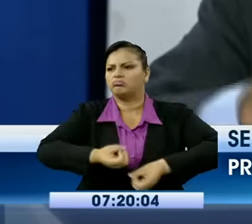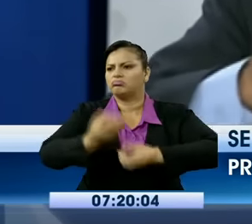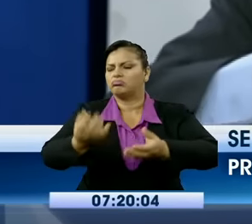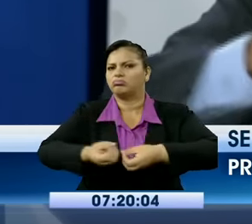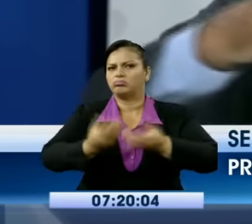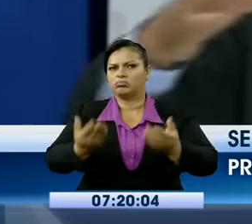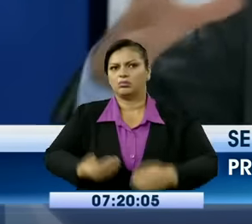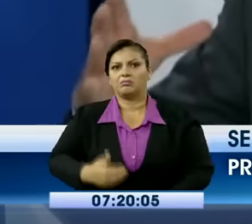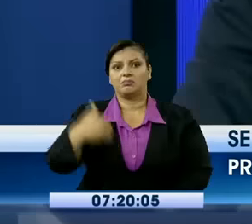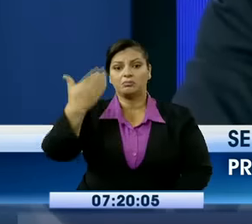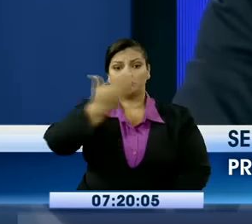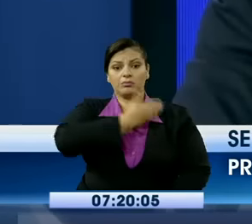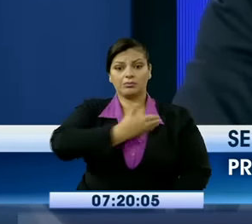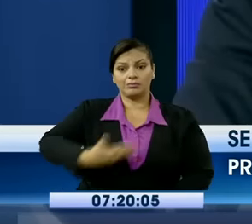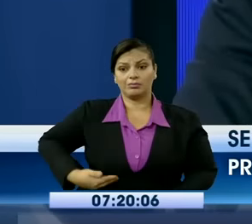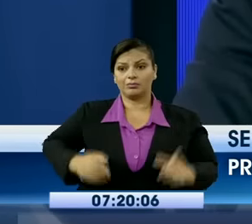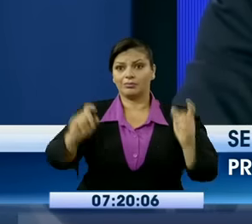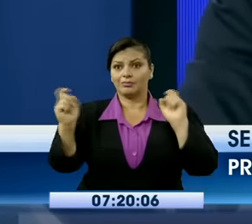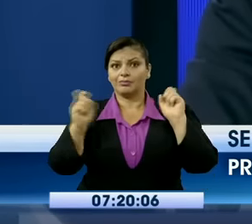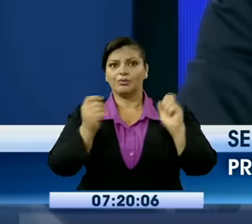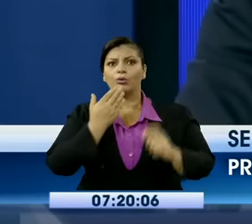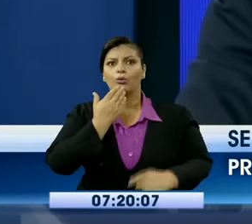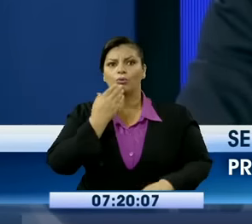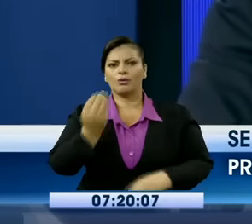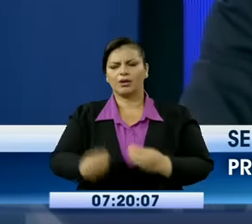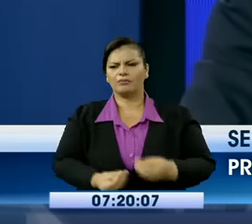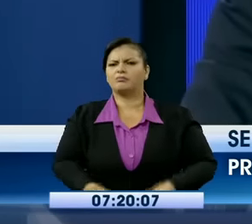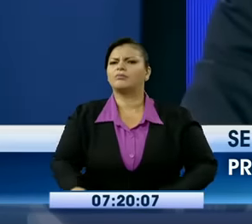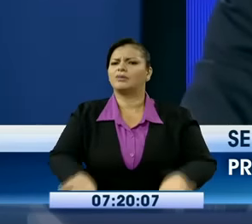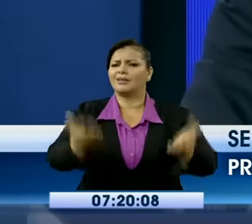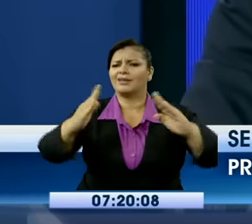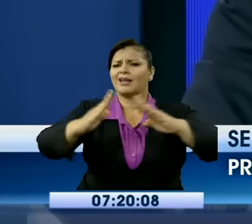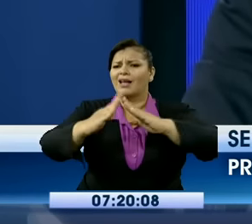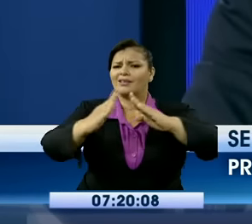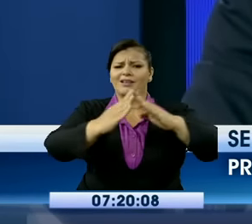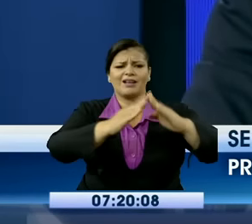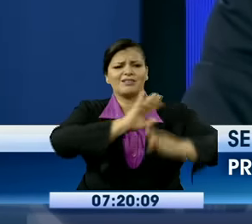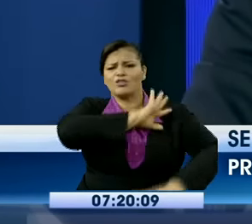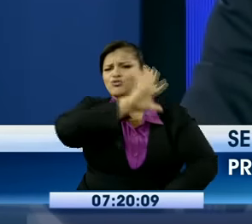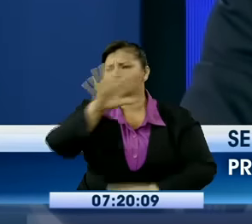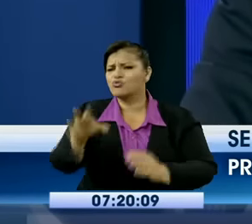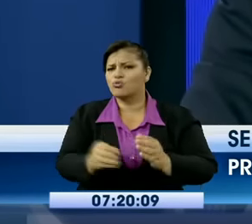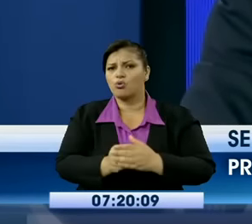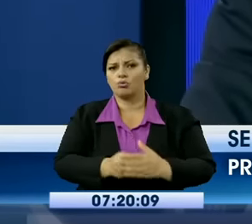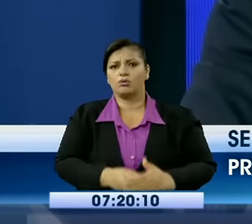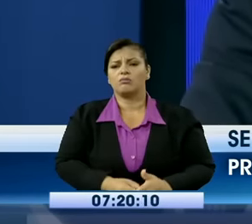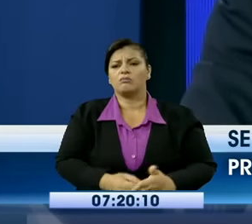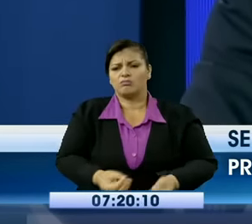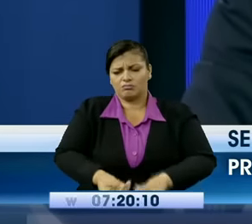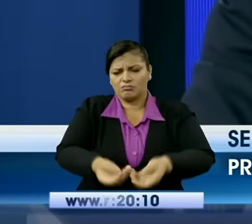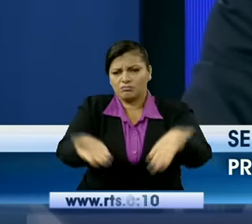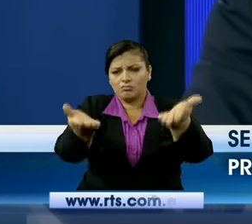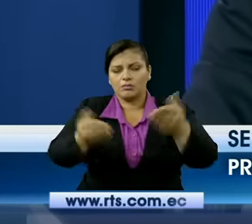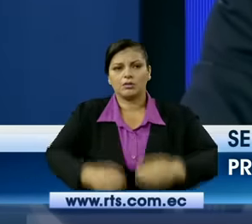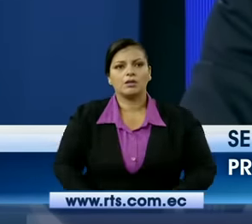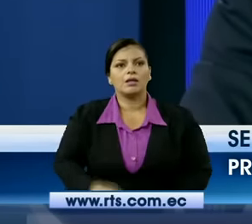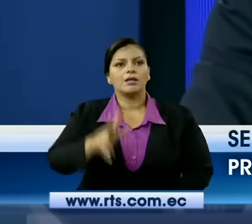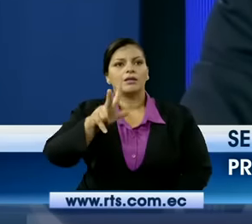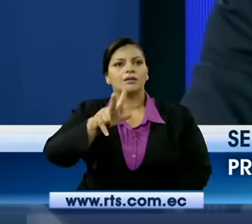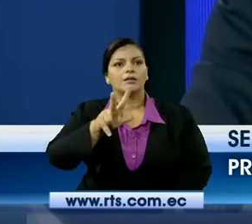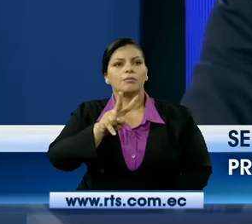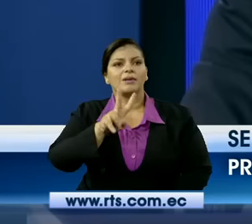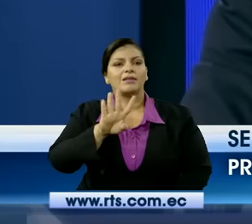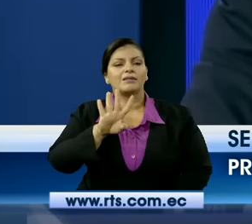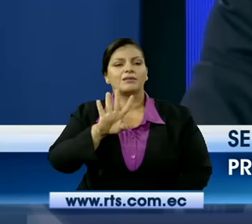en caso de ser electos. Casa para todos. Vamos a construir 325 mil viviendas, con lo cual se generará